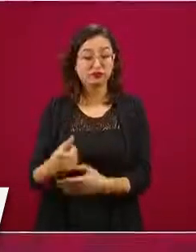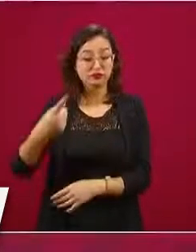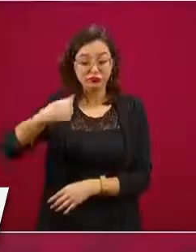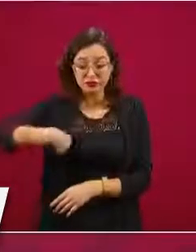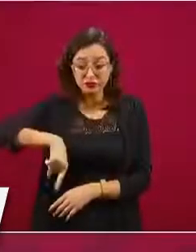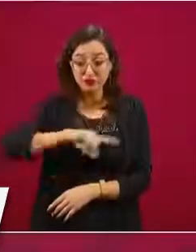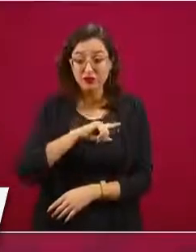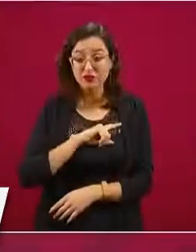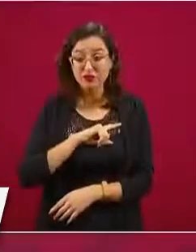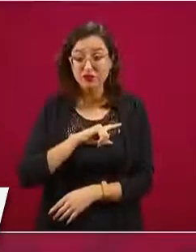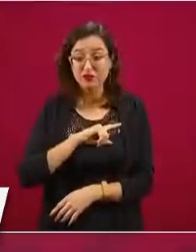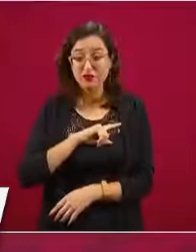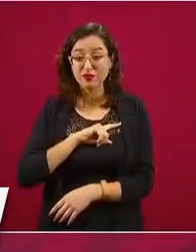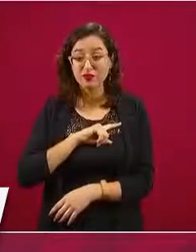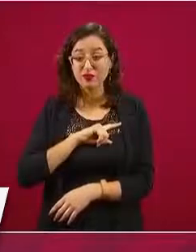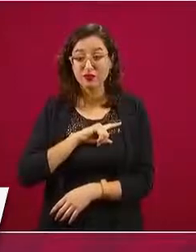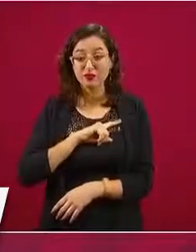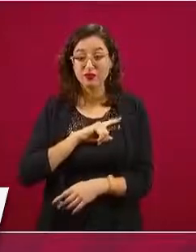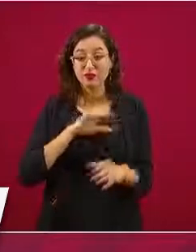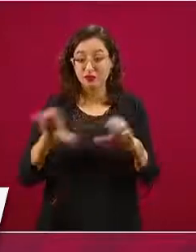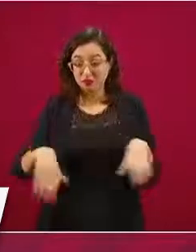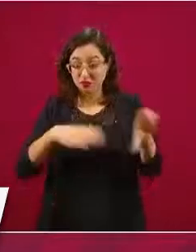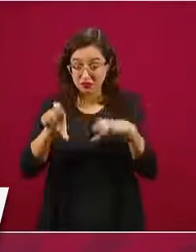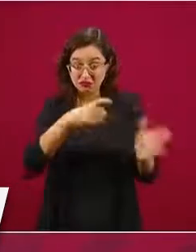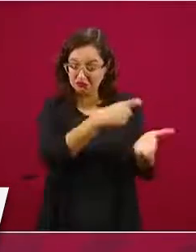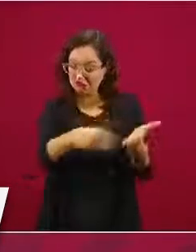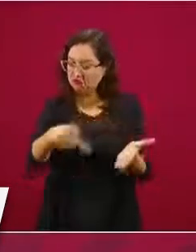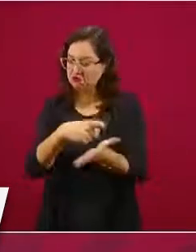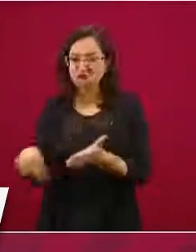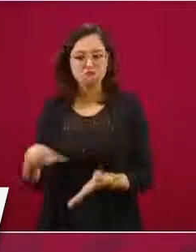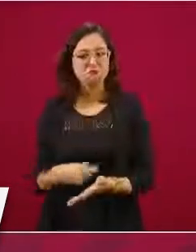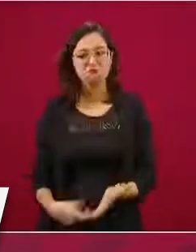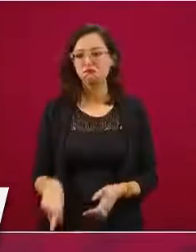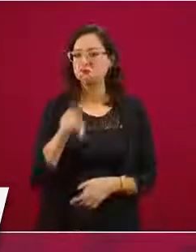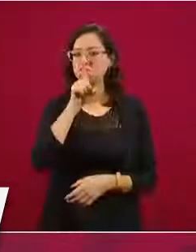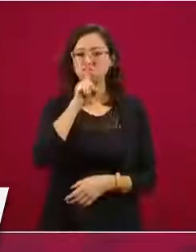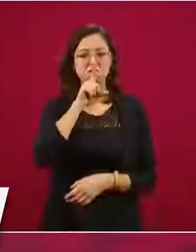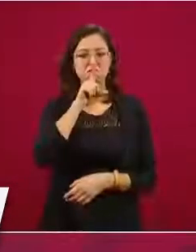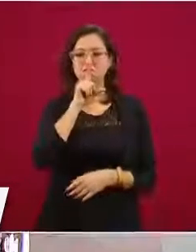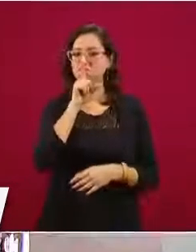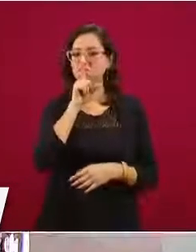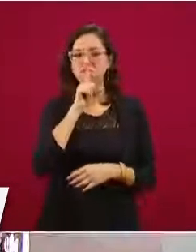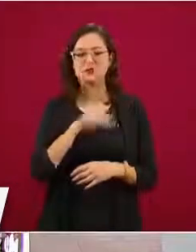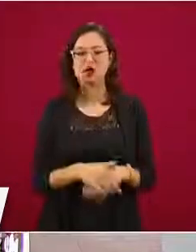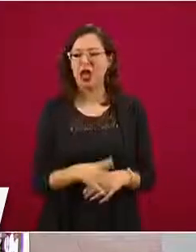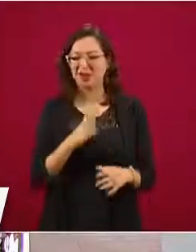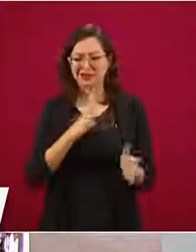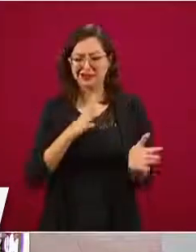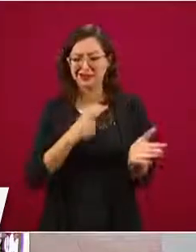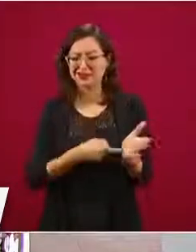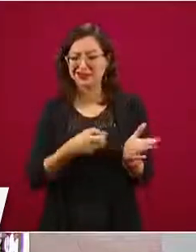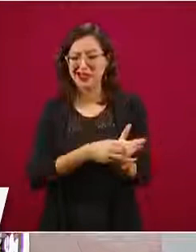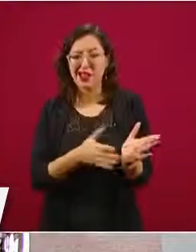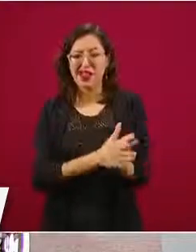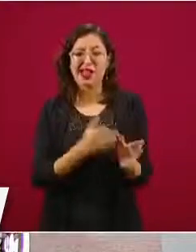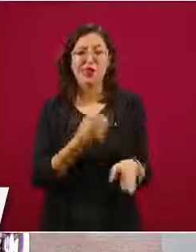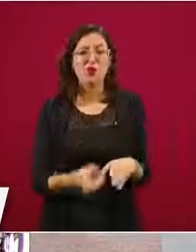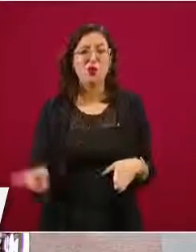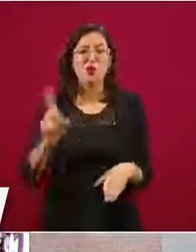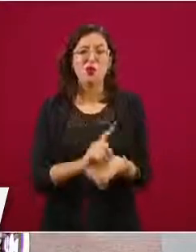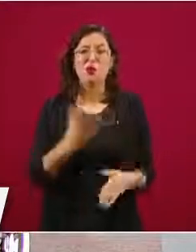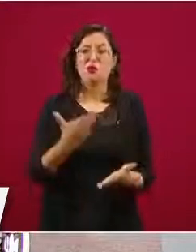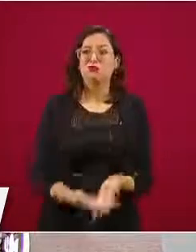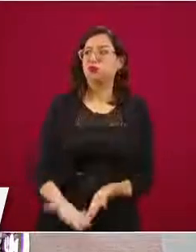equipos de cómputo. Está escrito, precisamente